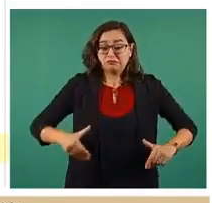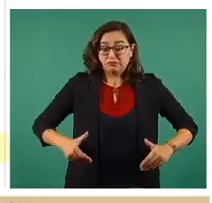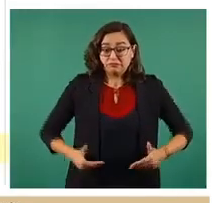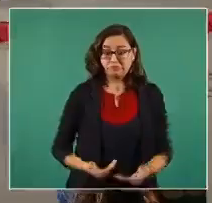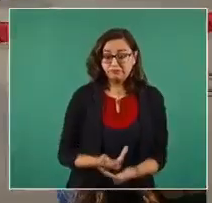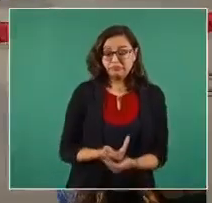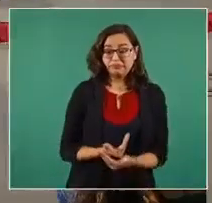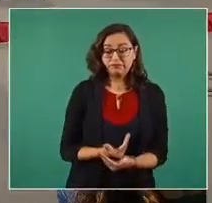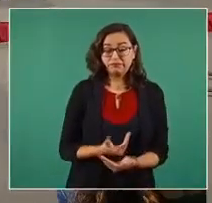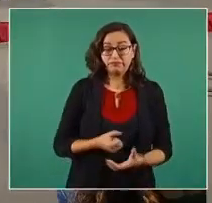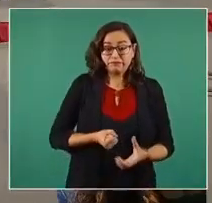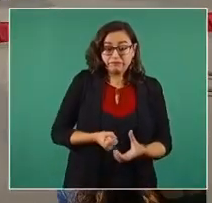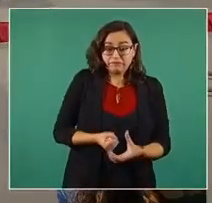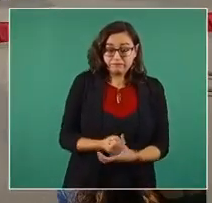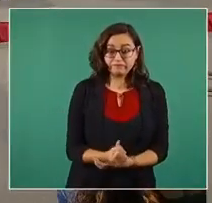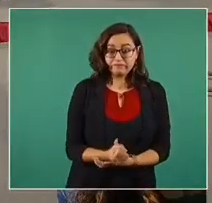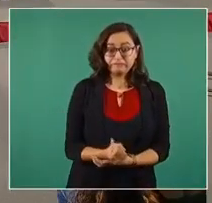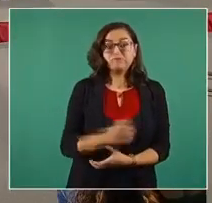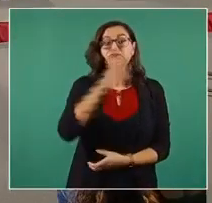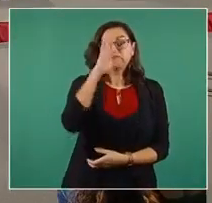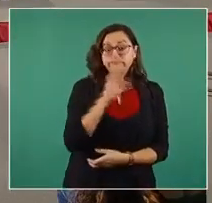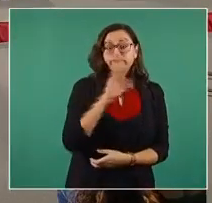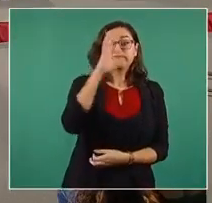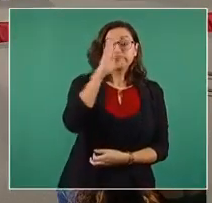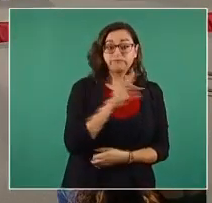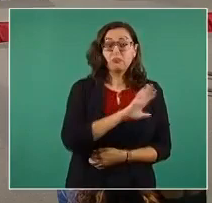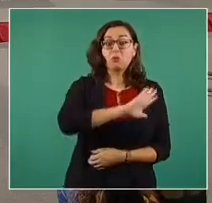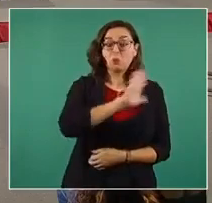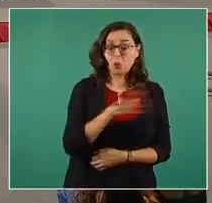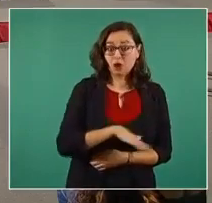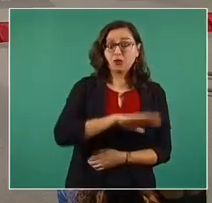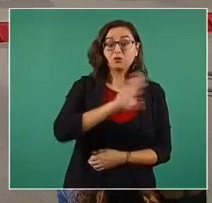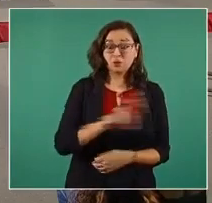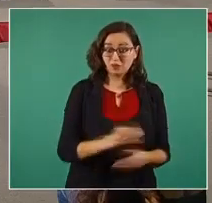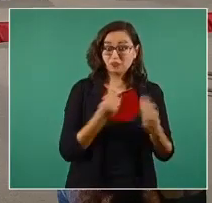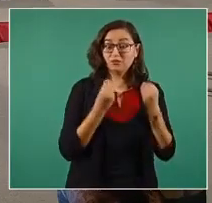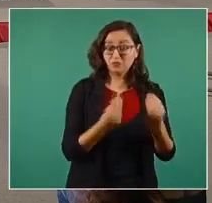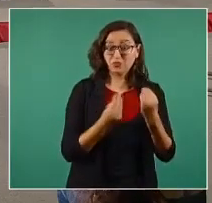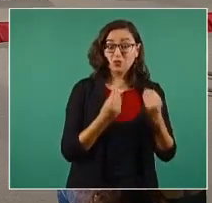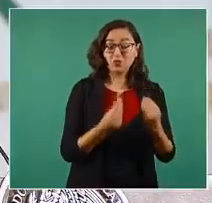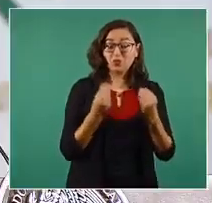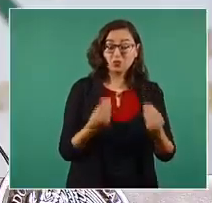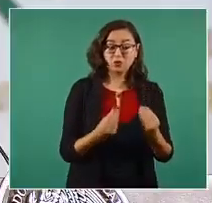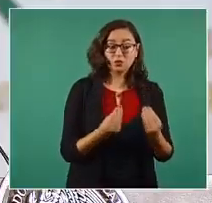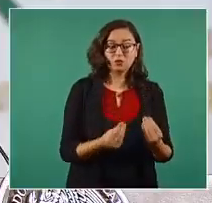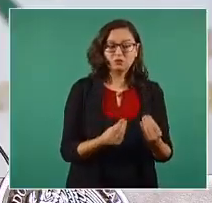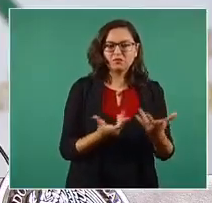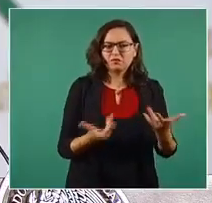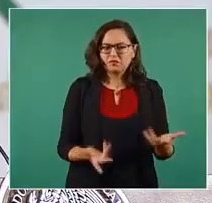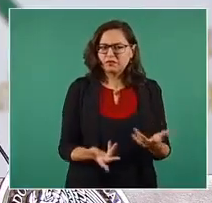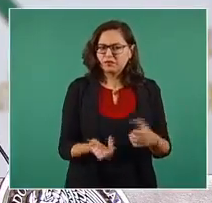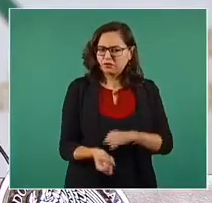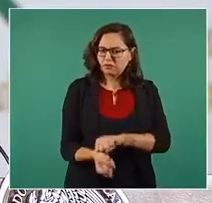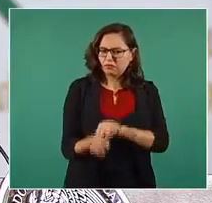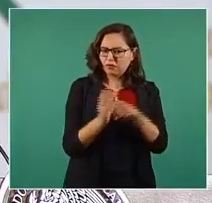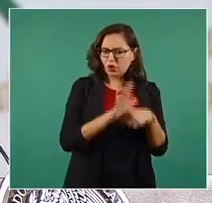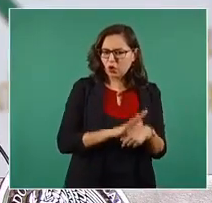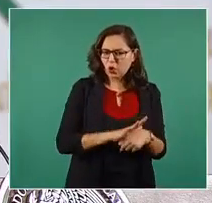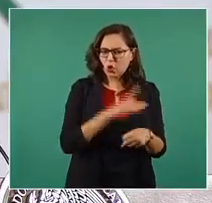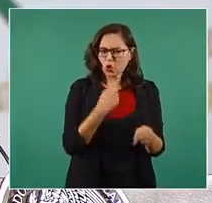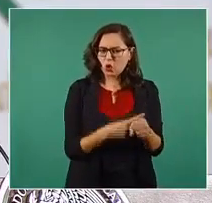número uno y esta es la causa más significativa. En cambio, COVID-19 está